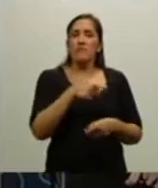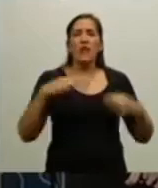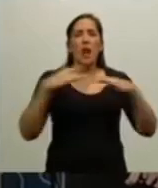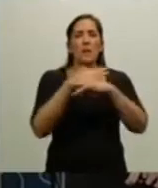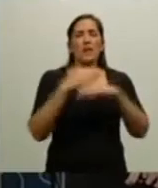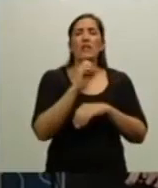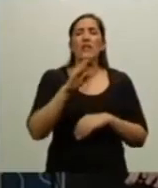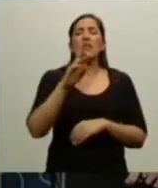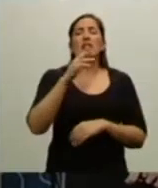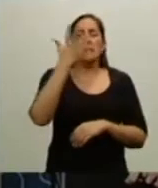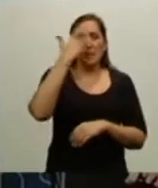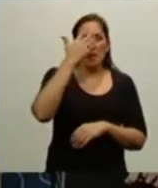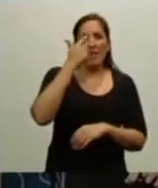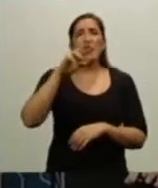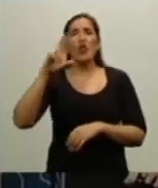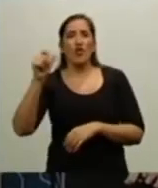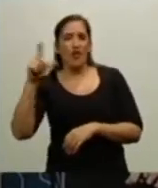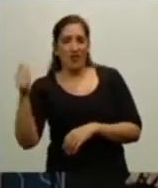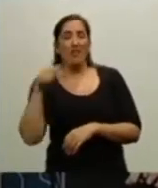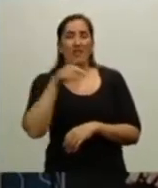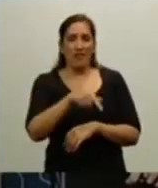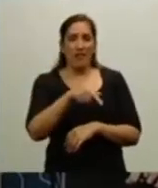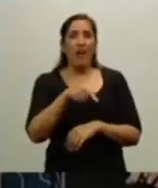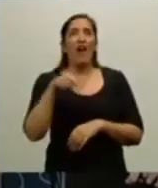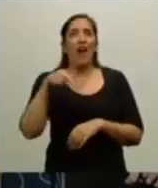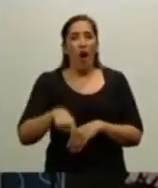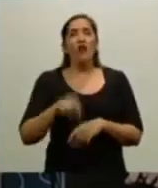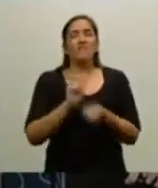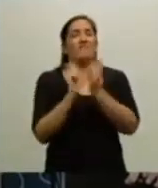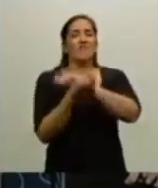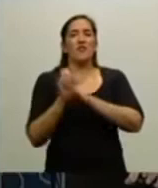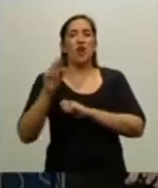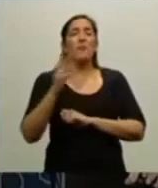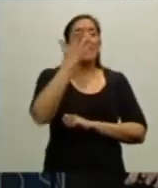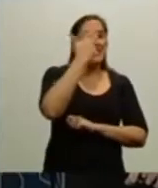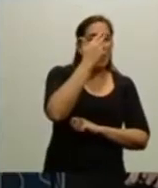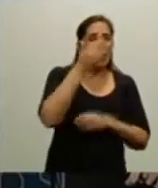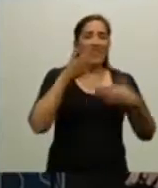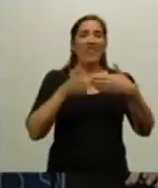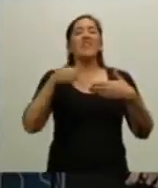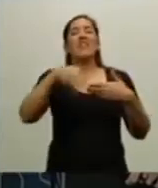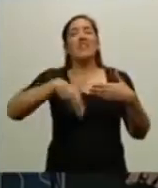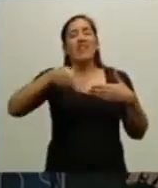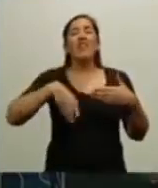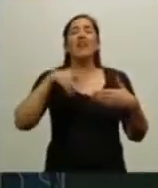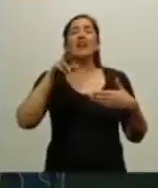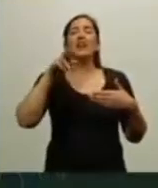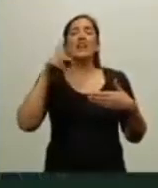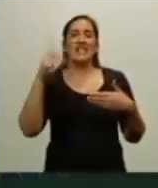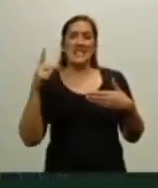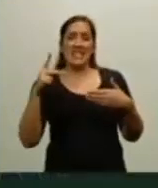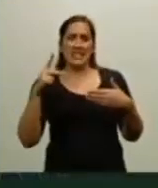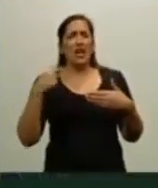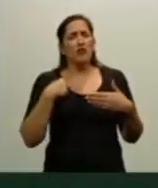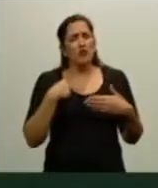Martín y Roca y que hoy es San Martín y Kirchner, les aseguro que hubiera querido que se siguiera